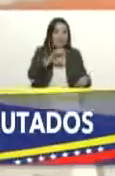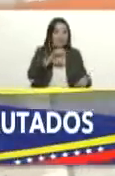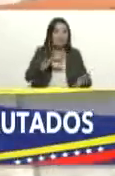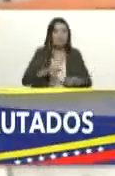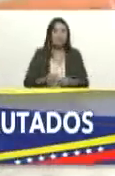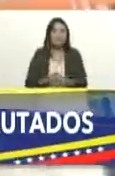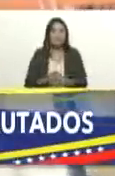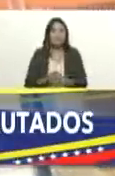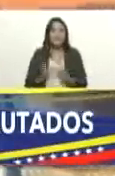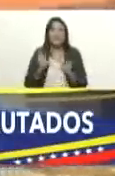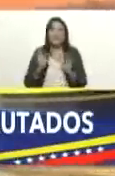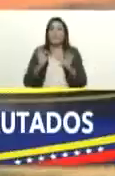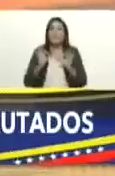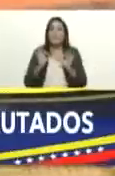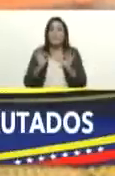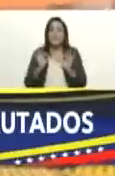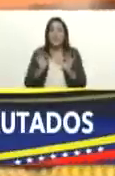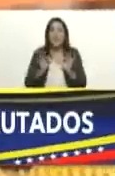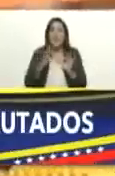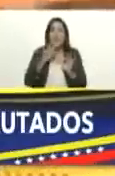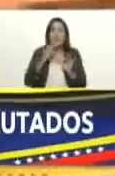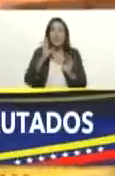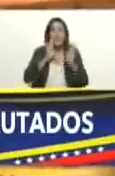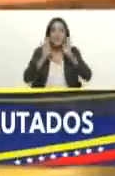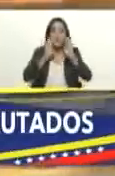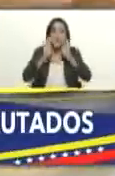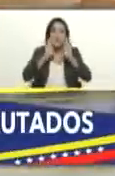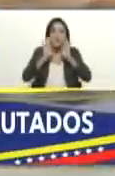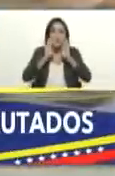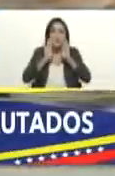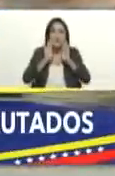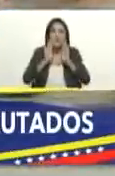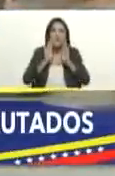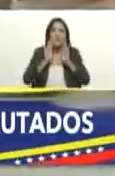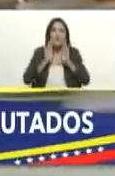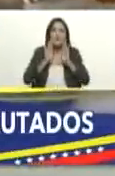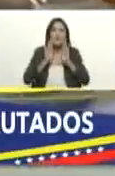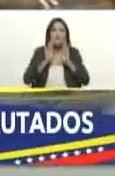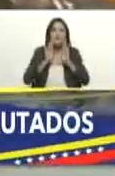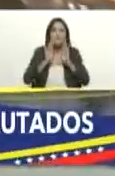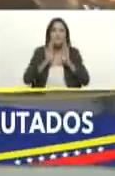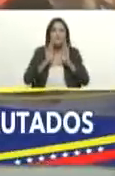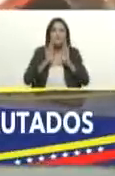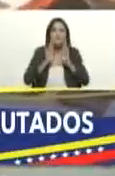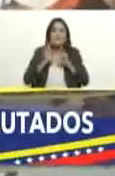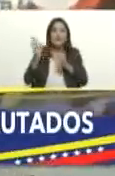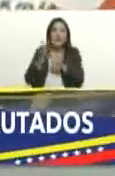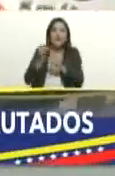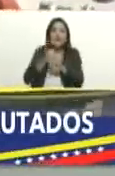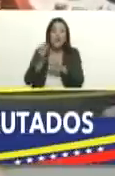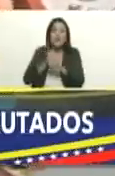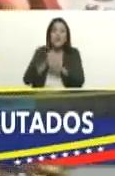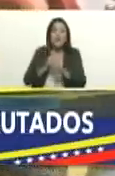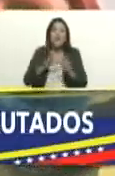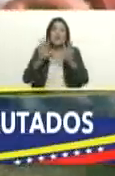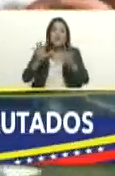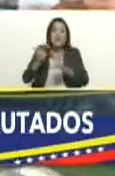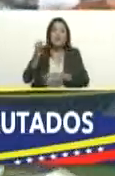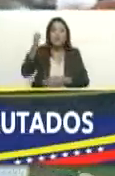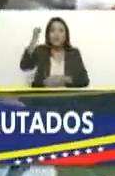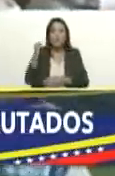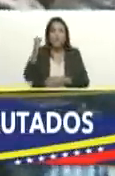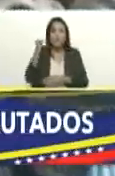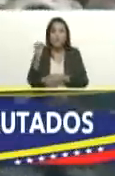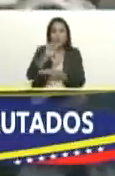específicamente en materia de desechos sólidos han sido incautadas más de 10 camiones compactadores que van a ser puestos